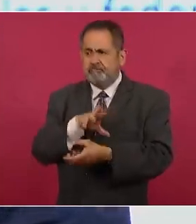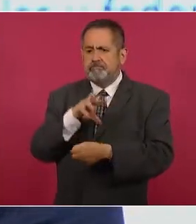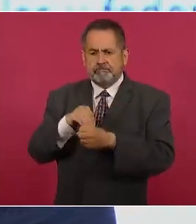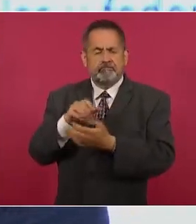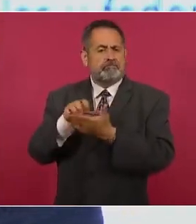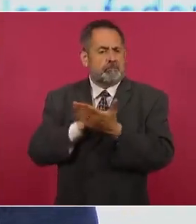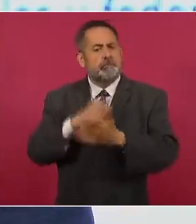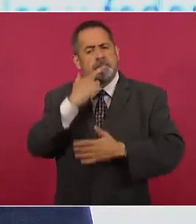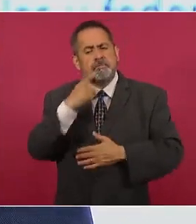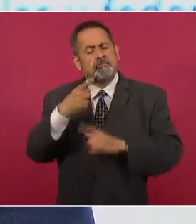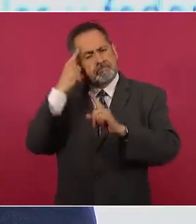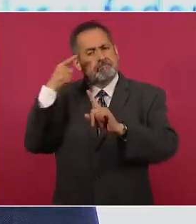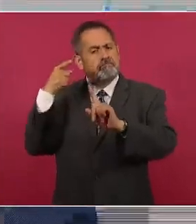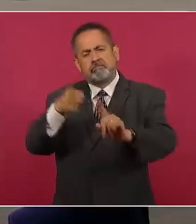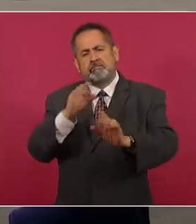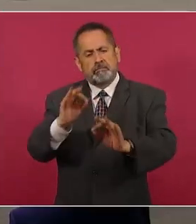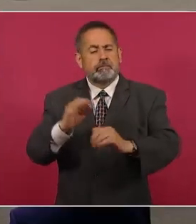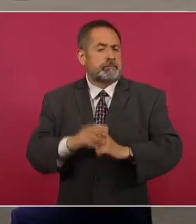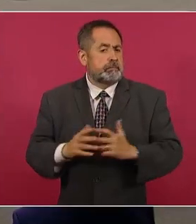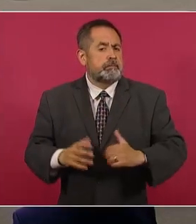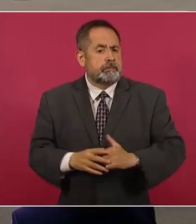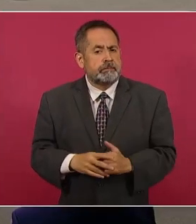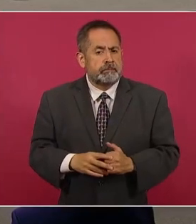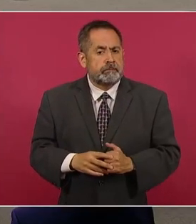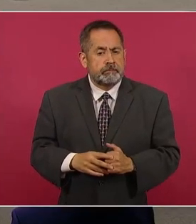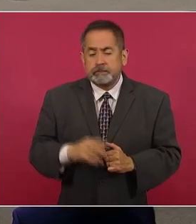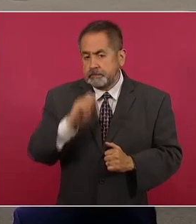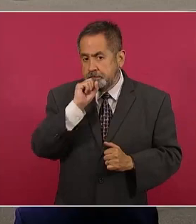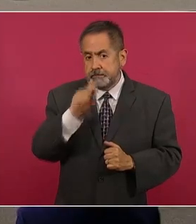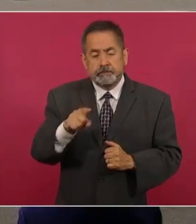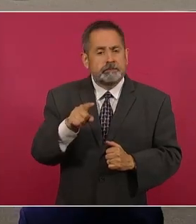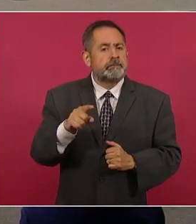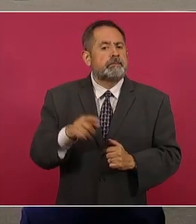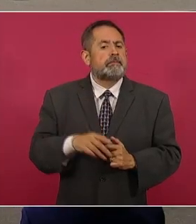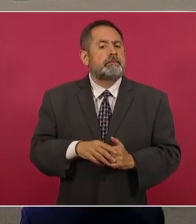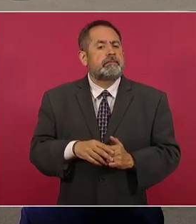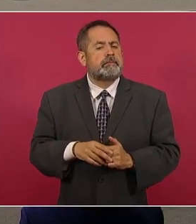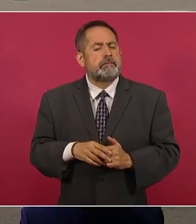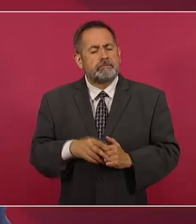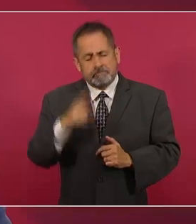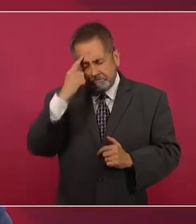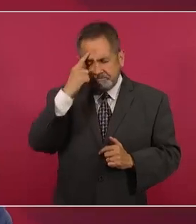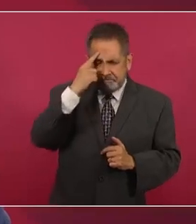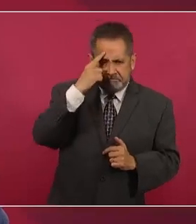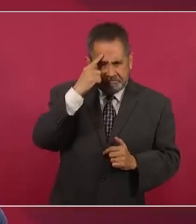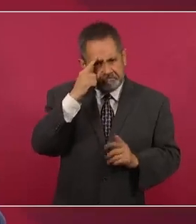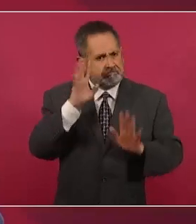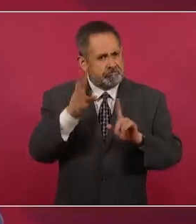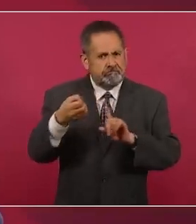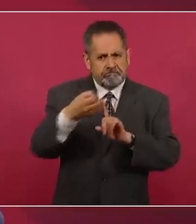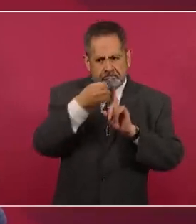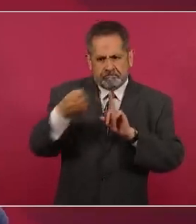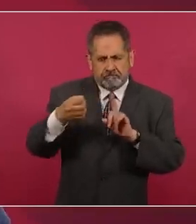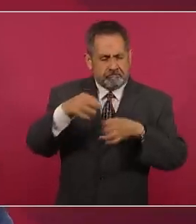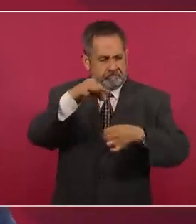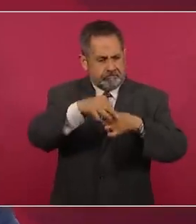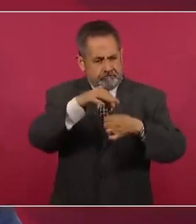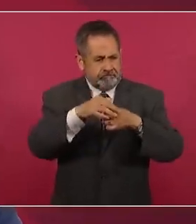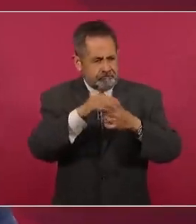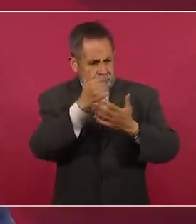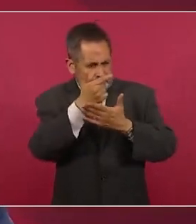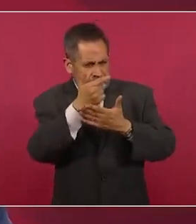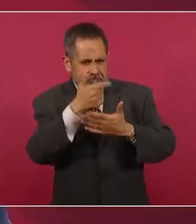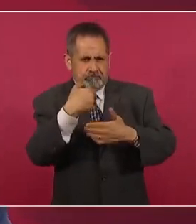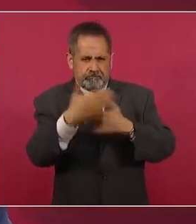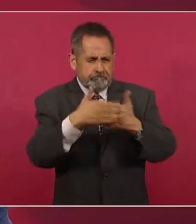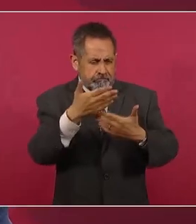este objetivo. Y en ese sentido, para darle coherencia al proceso electoral, darle coherencia